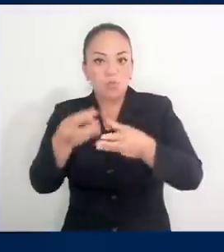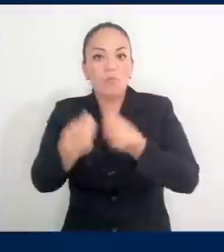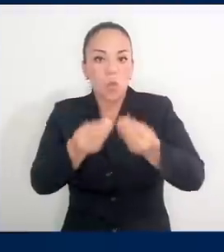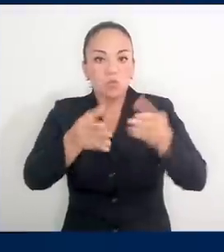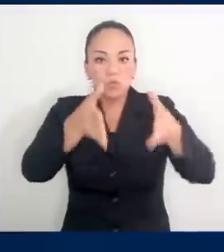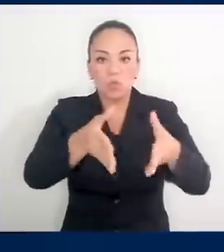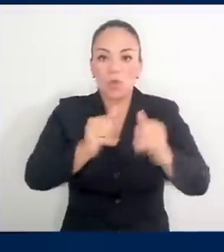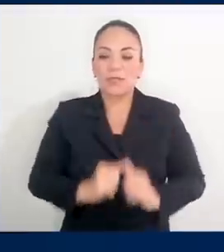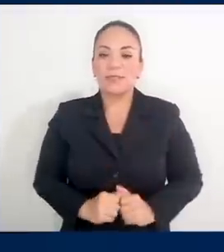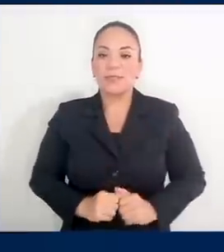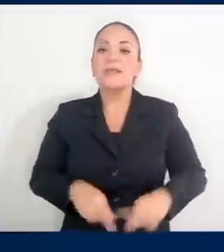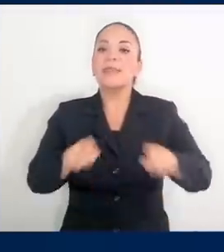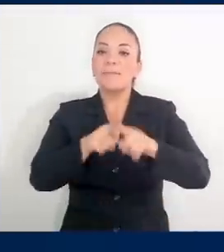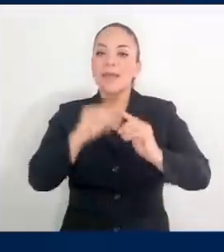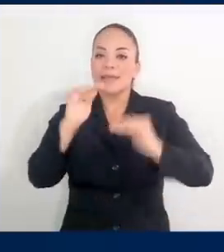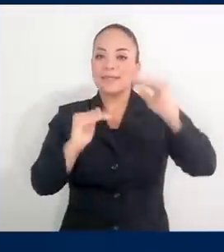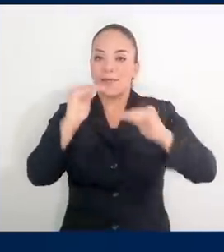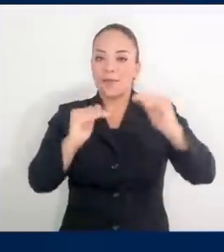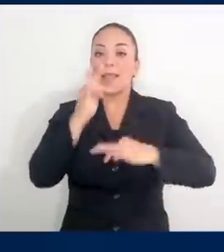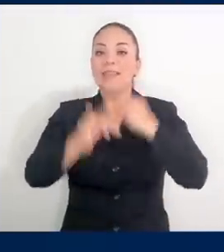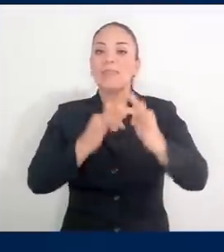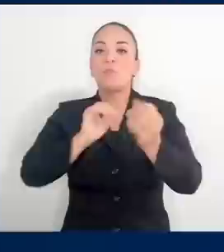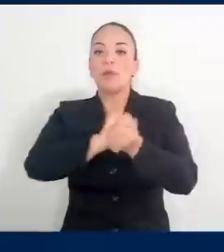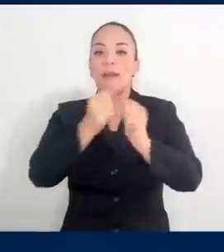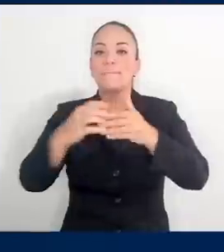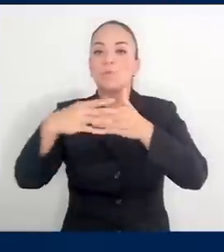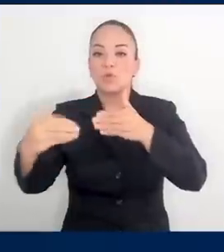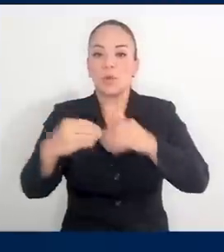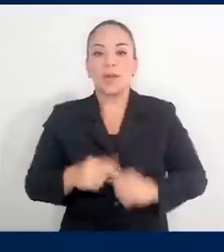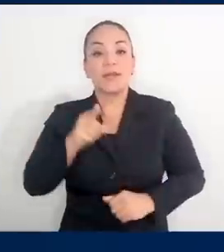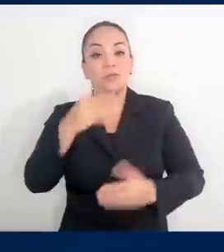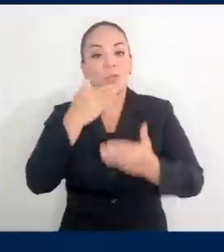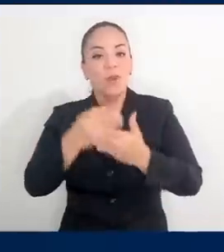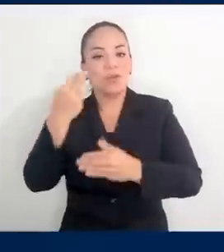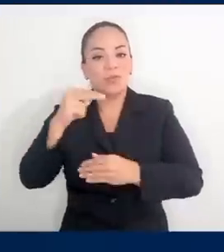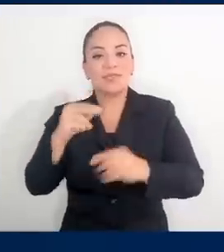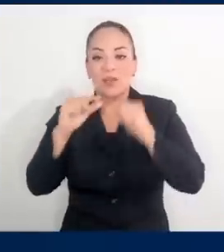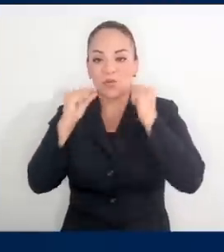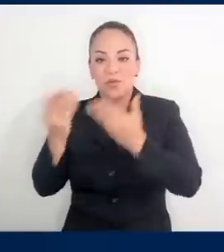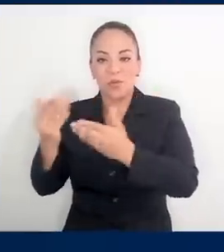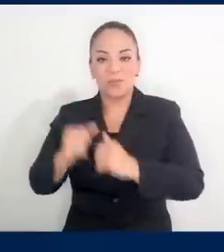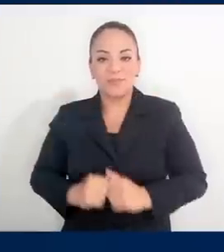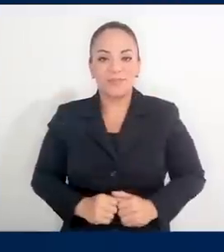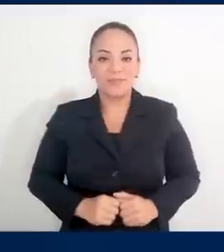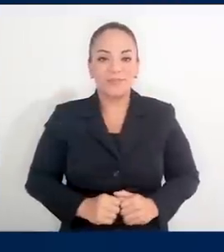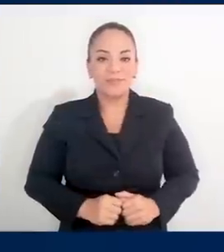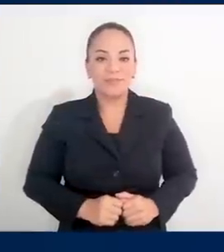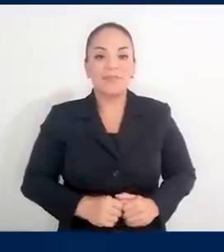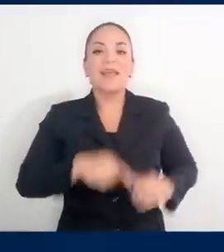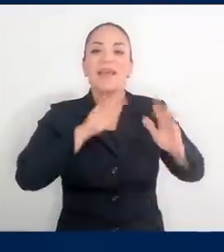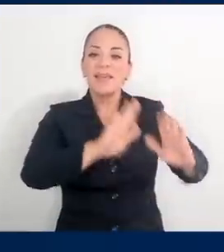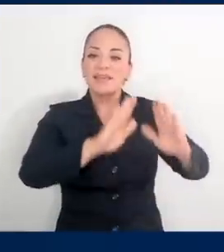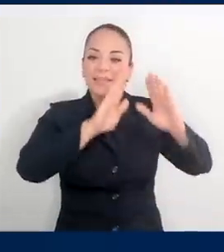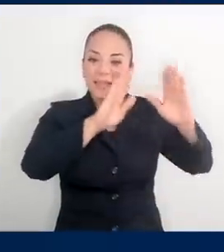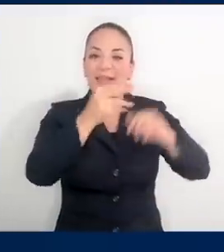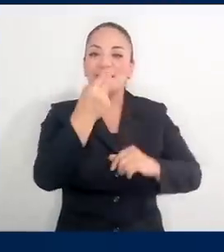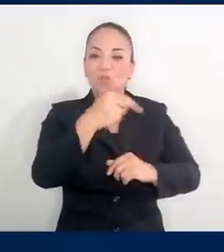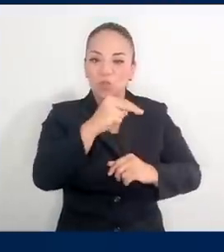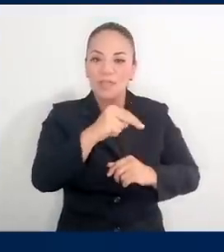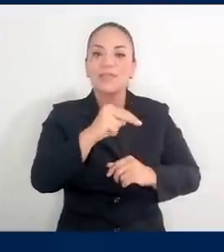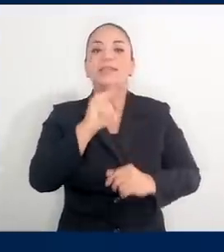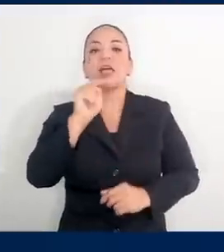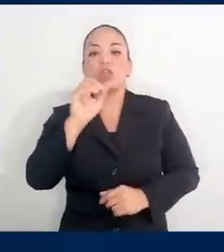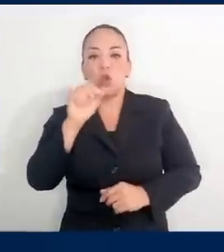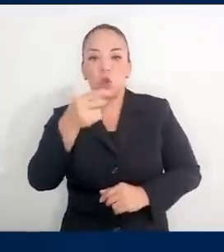y sobre todo que va a darle estabilidad al tipo de cambio. Y por esto es una buena noticia, don Rodrigo. Es una excelente